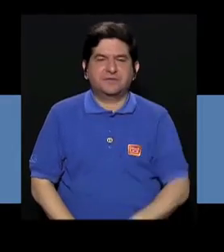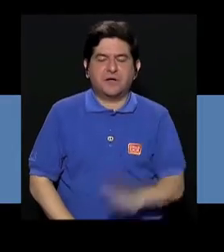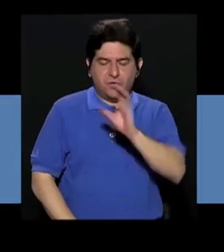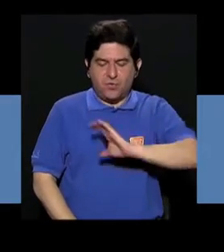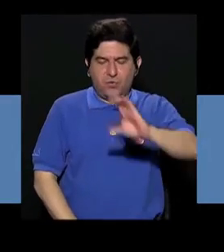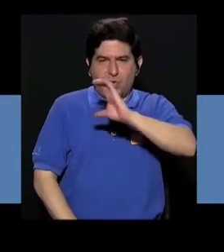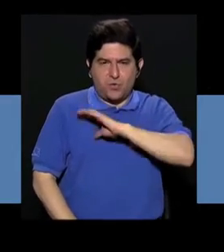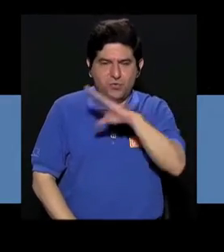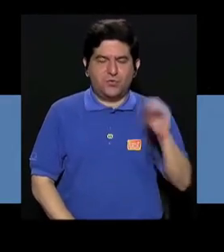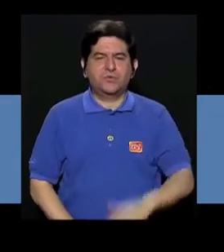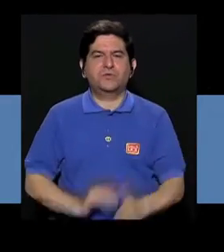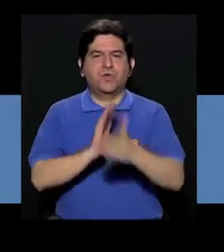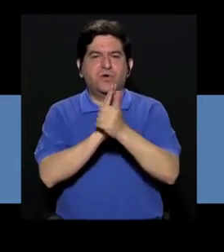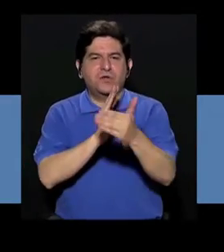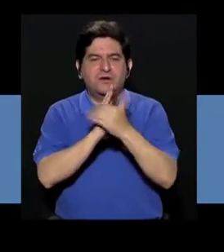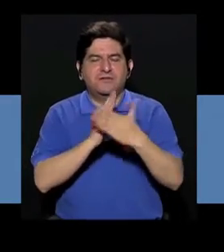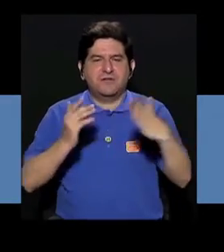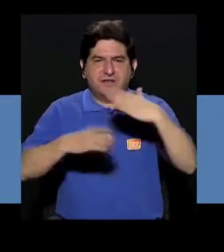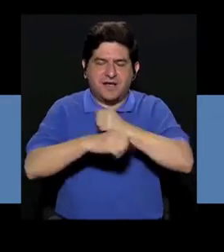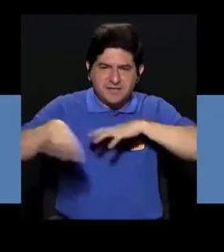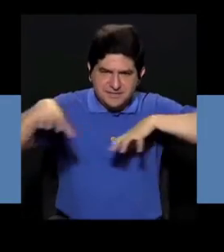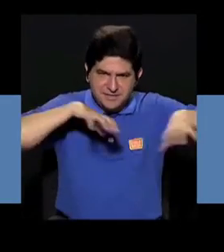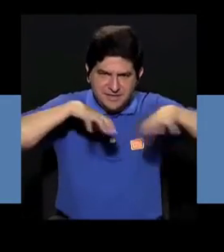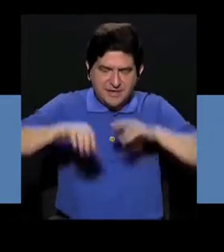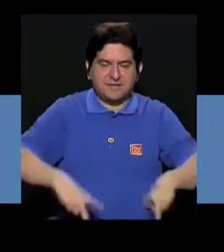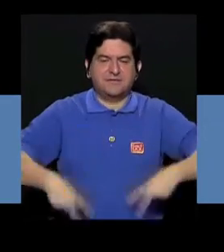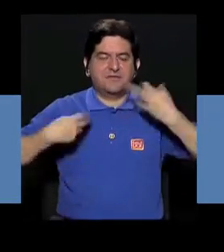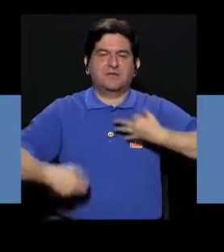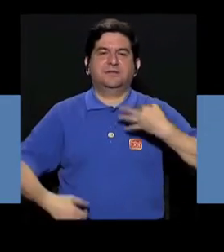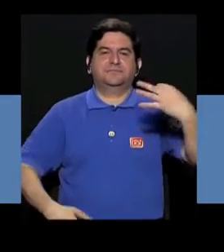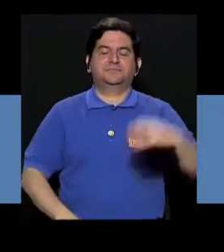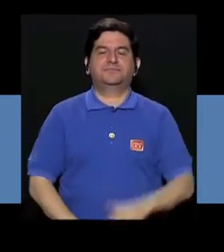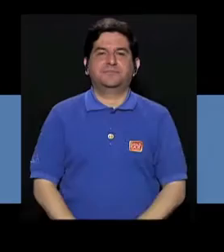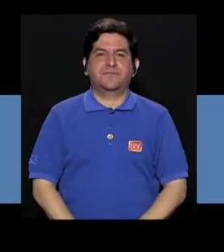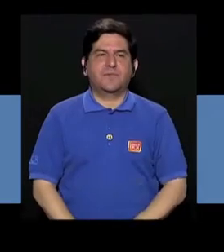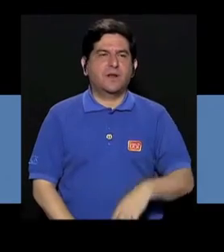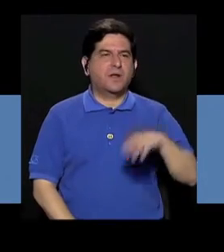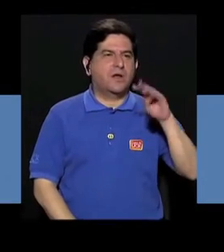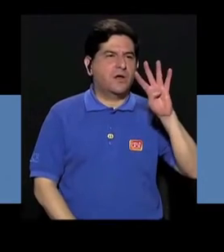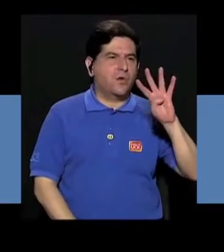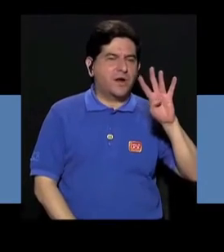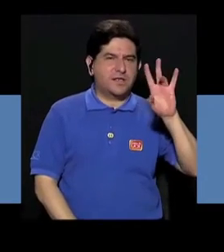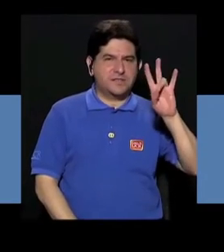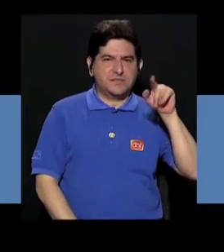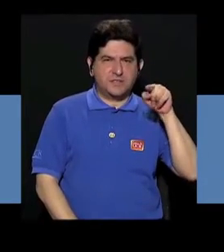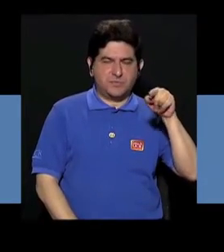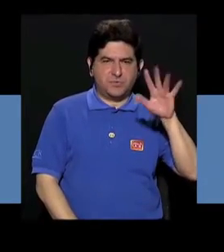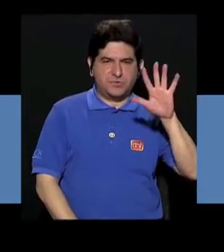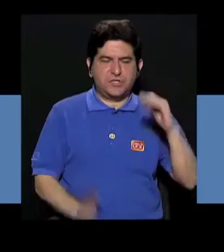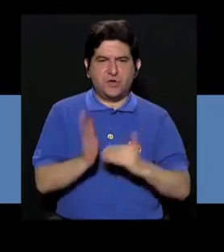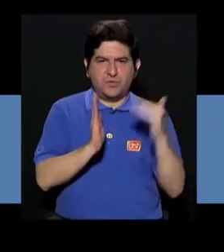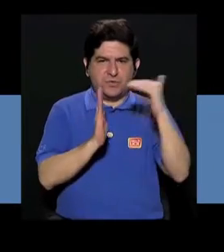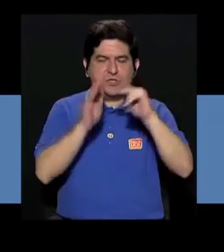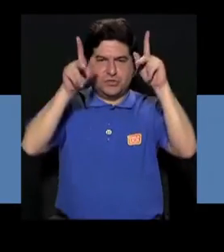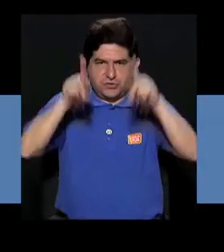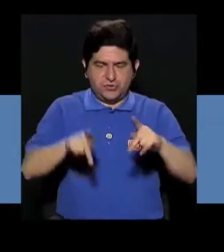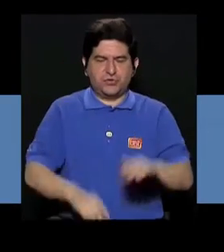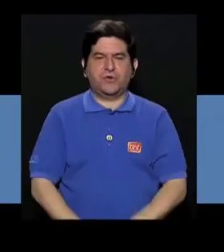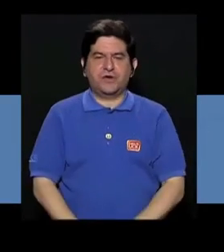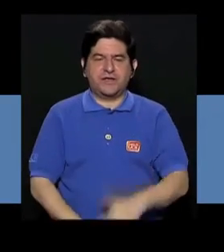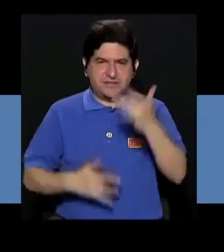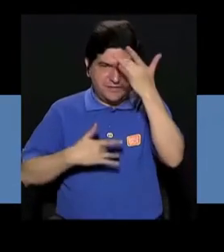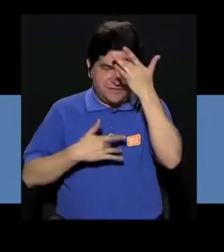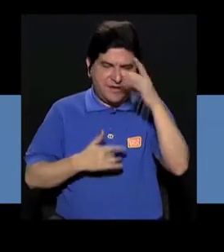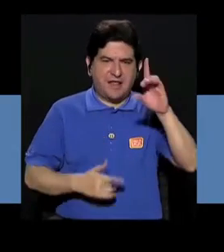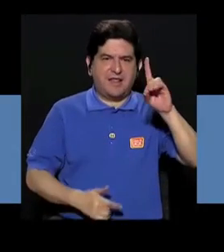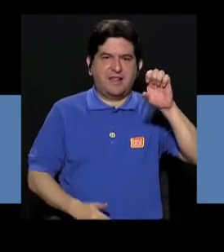intelecto, el comportamiento y la capacidad para realizar actividades de la vida diaria. Hay unos 47.5 millones de personas